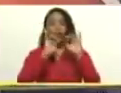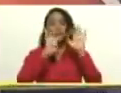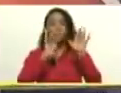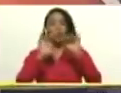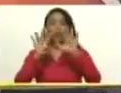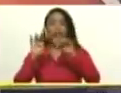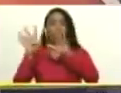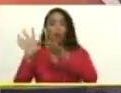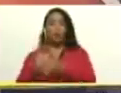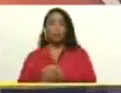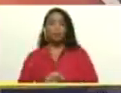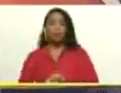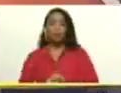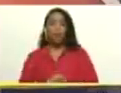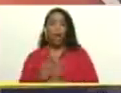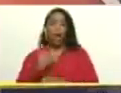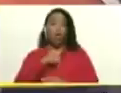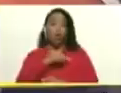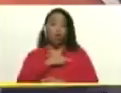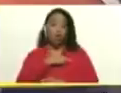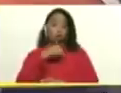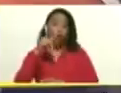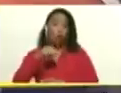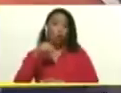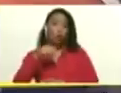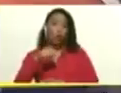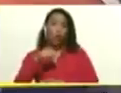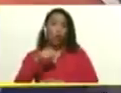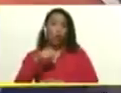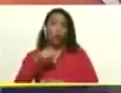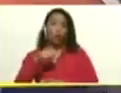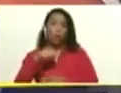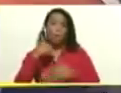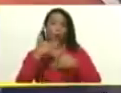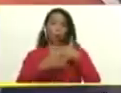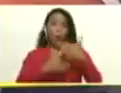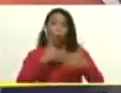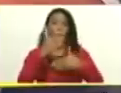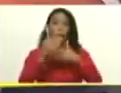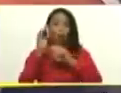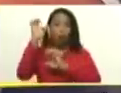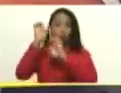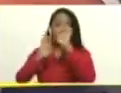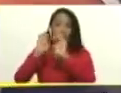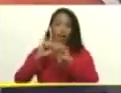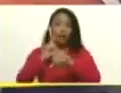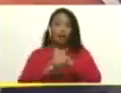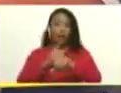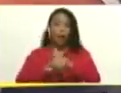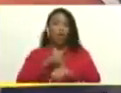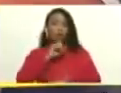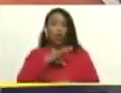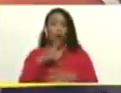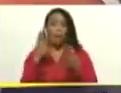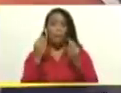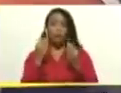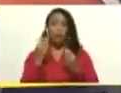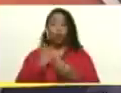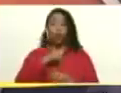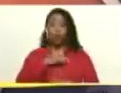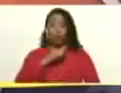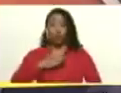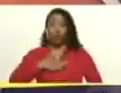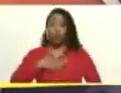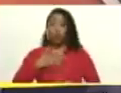Bueno, nos tocaría en detalle evaluar ese tiempo histórico que muchos de nosotros pudimos